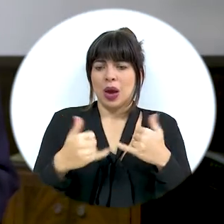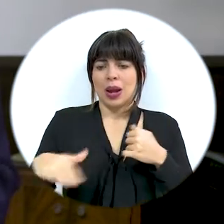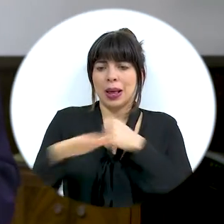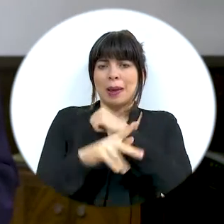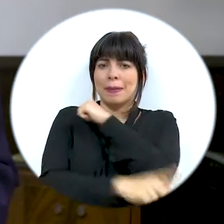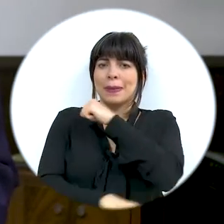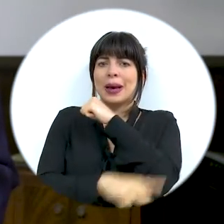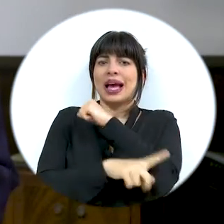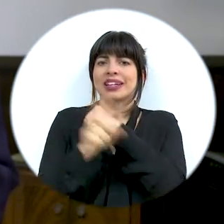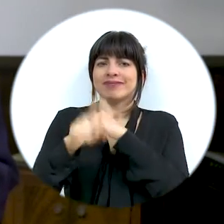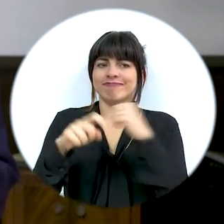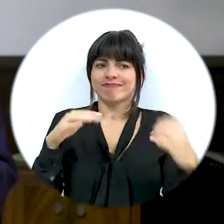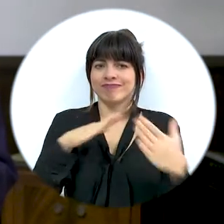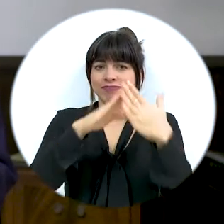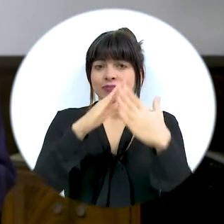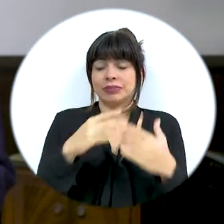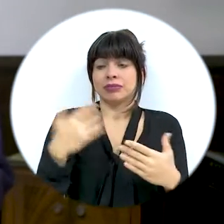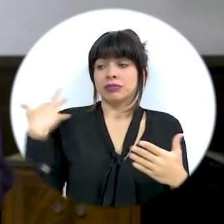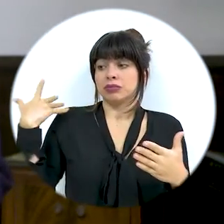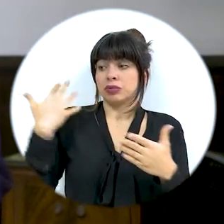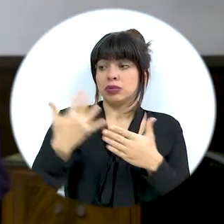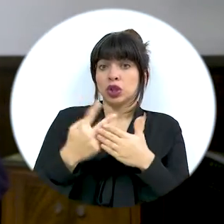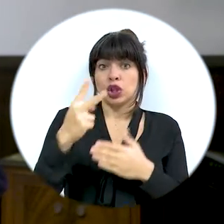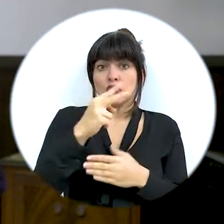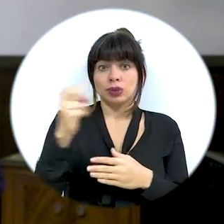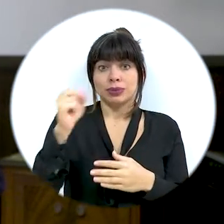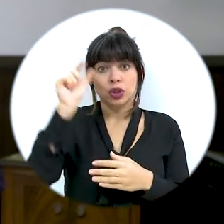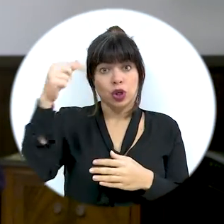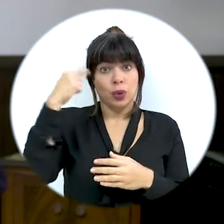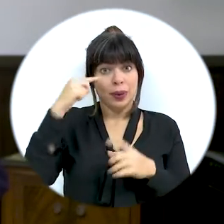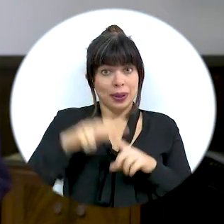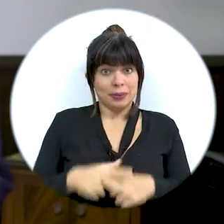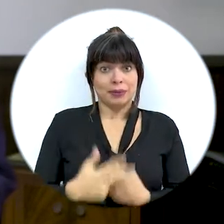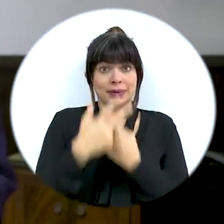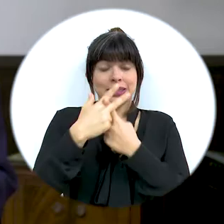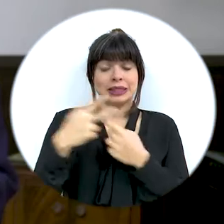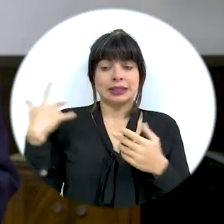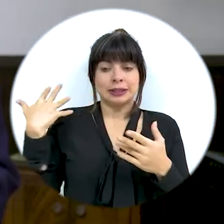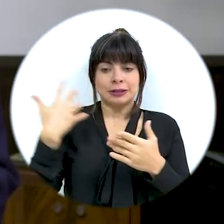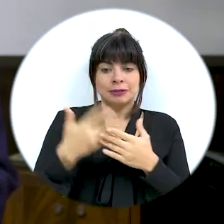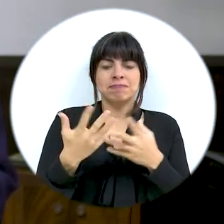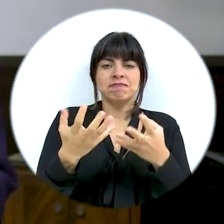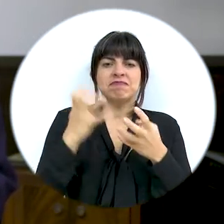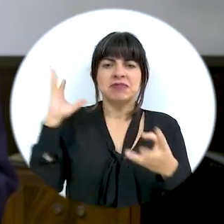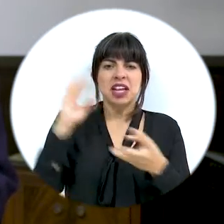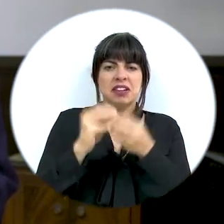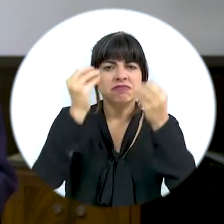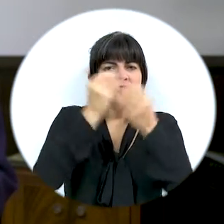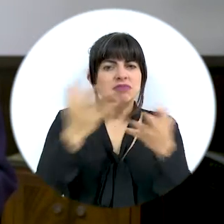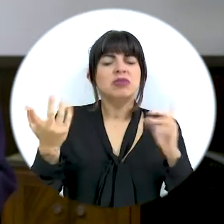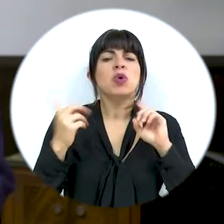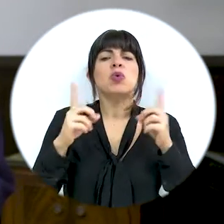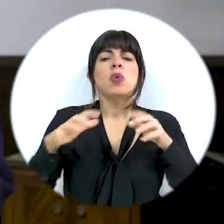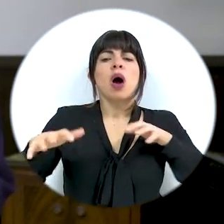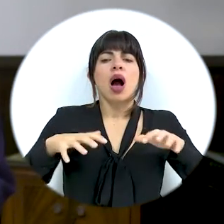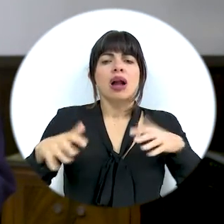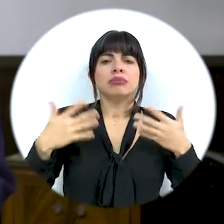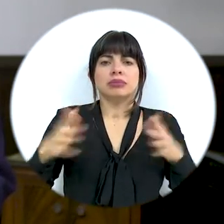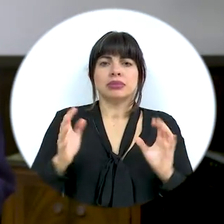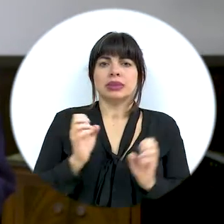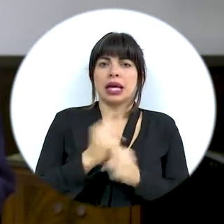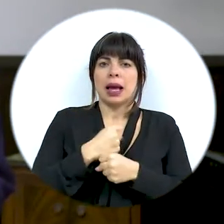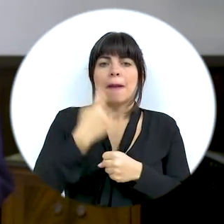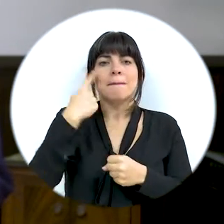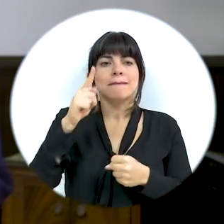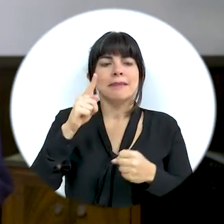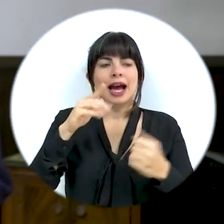enfrentamos como país. A casi dos meses del inicio del gobierno, queremos rendirles cuenta sobre las acciones que